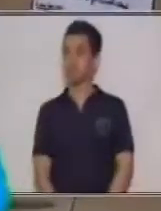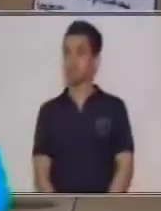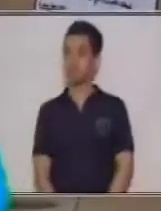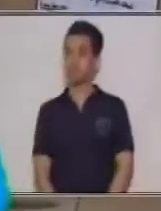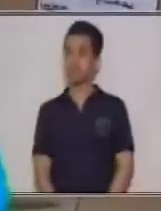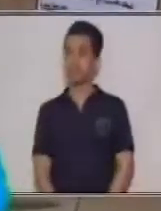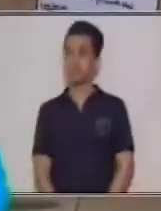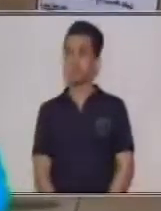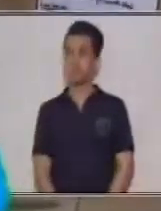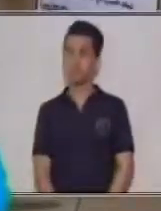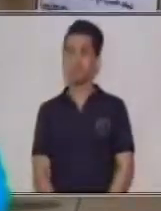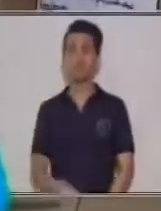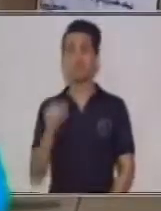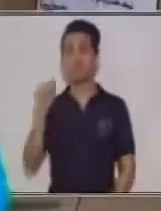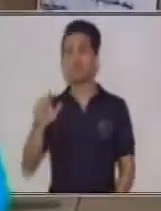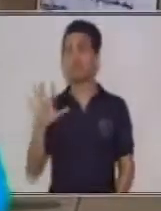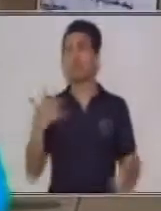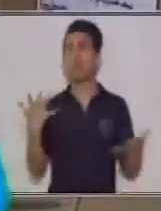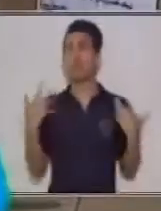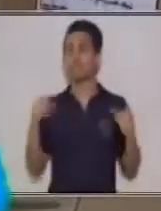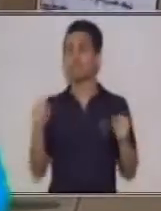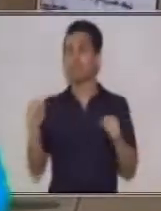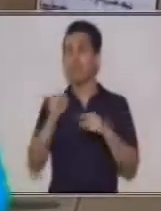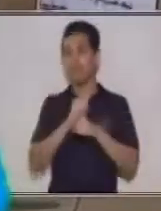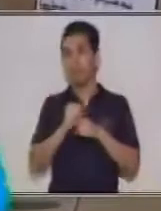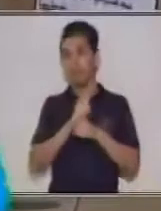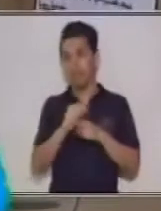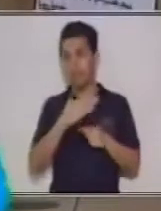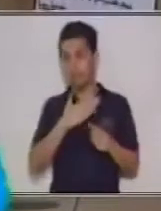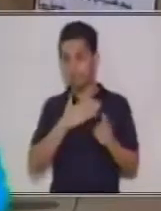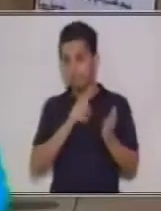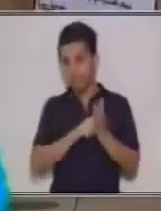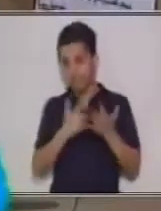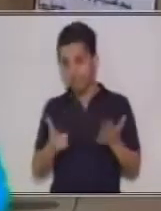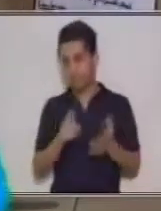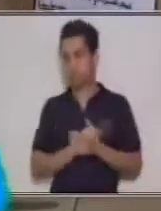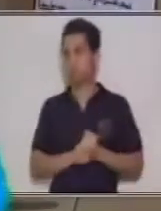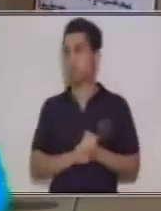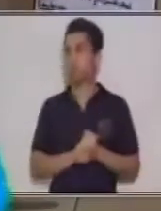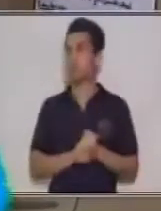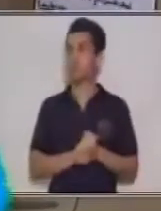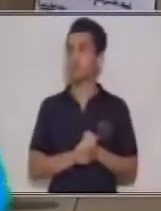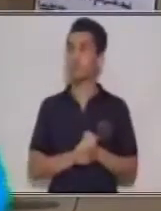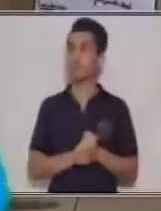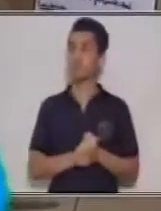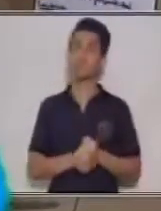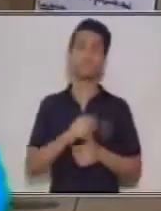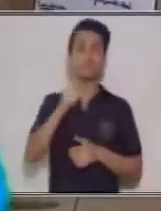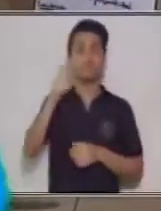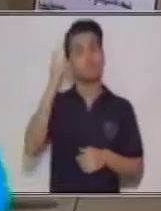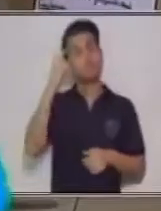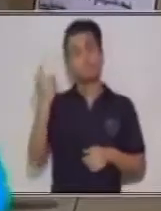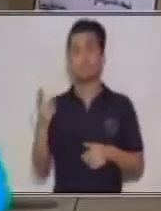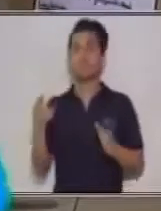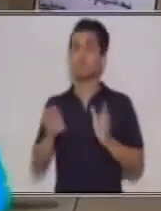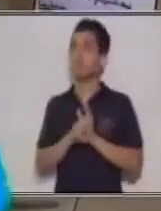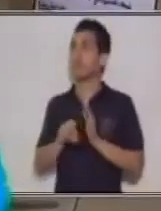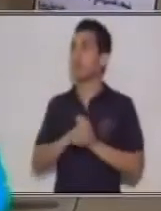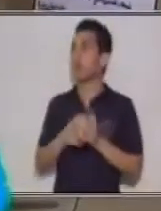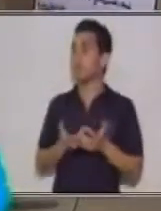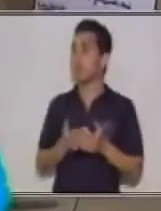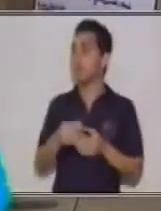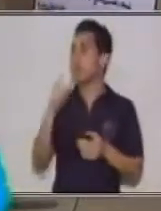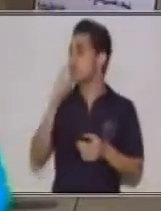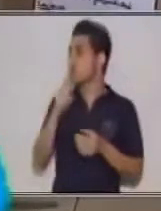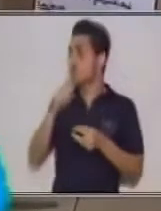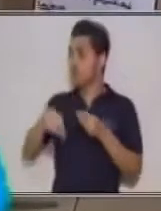ejercitación que haremos con nuestra guía de autoaprendizaje. Imagina que se acerca el cumpleaños de un miembro de tu